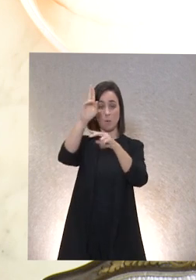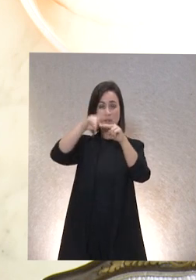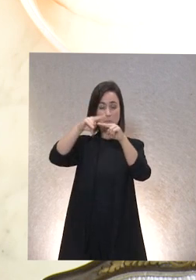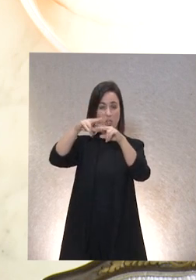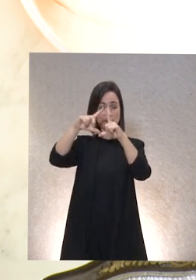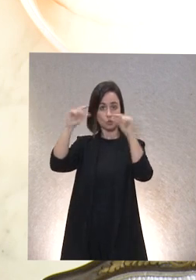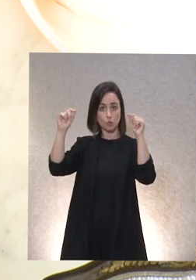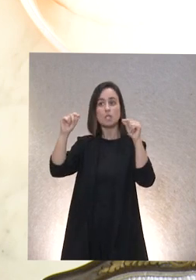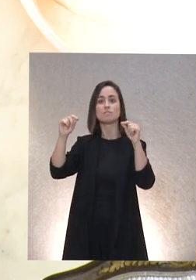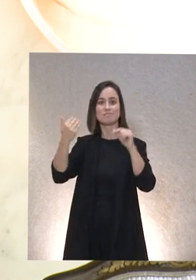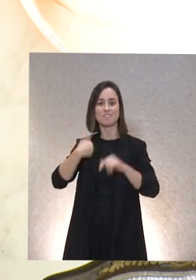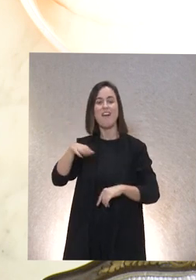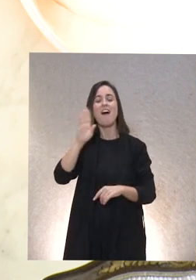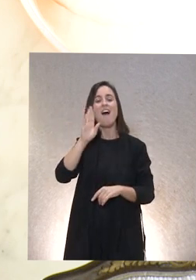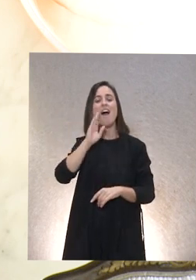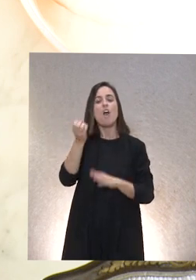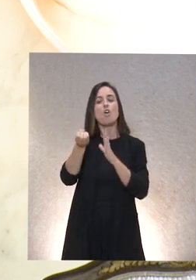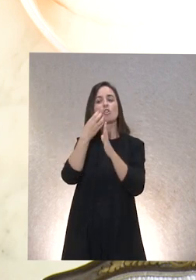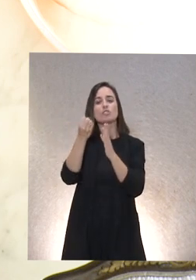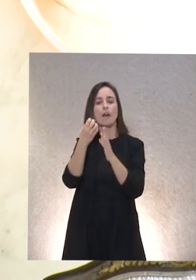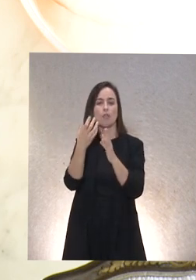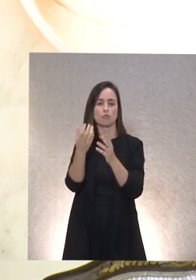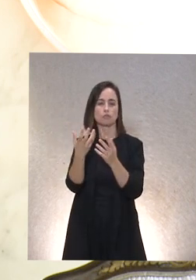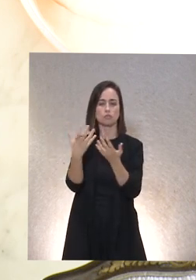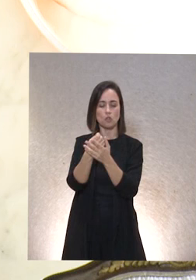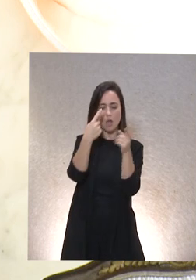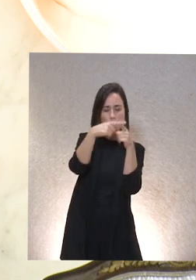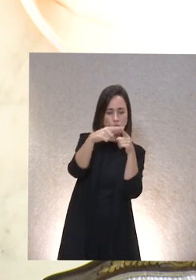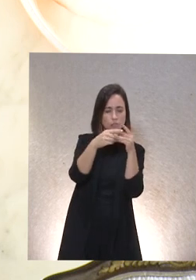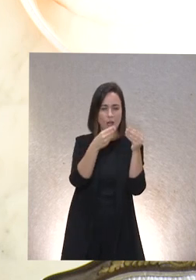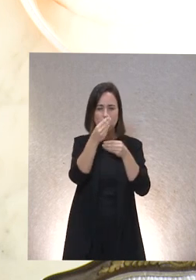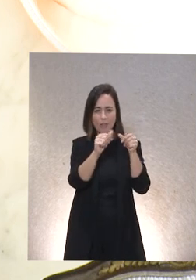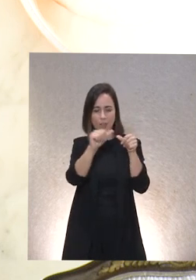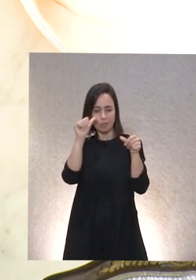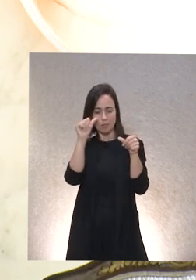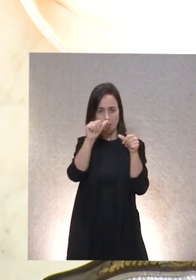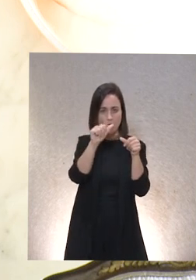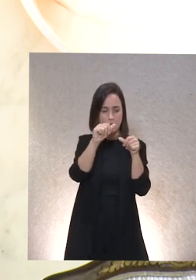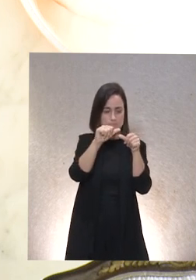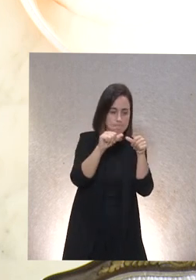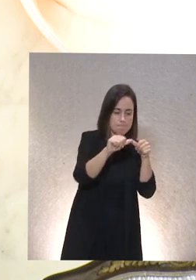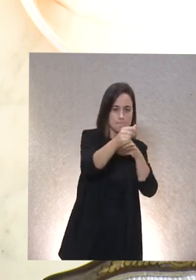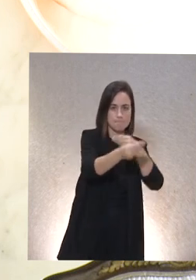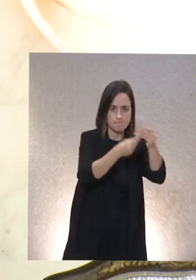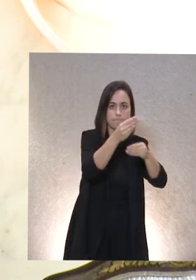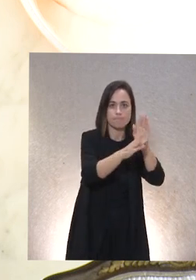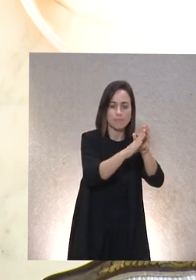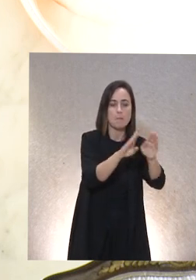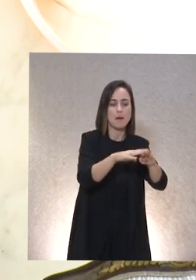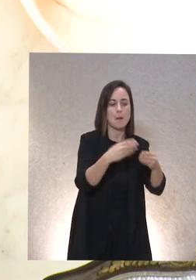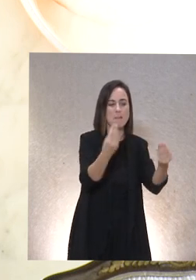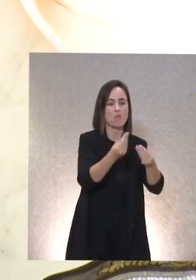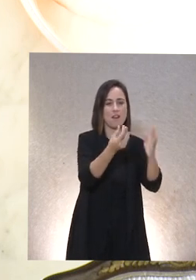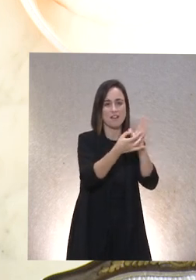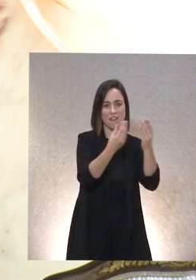Asturias ya nos ha contado todas las cosas que están haciendo y tienen en cartera para ir ayudando a mejorar la calidad de vida